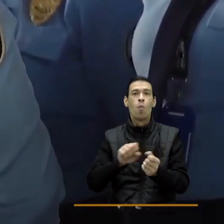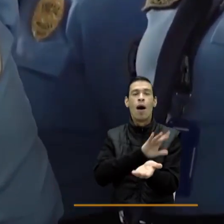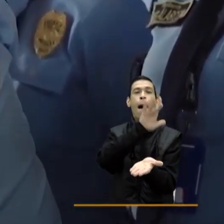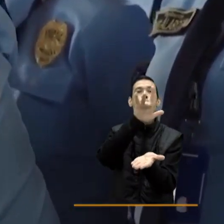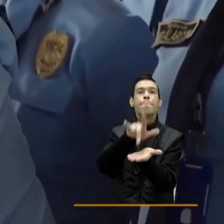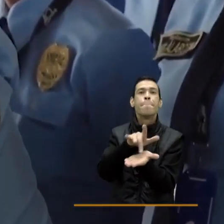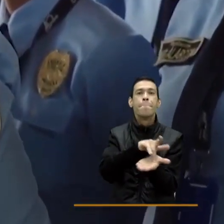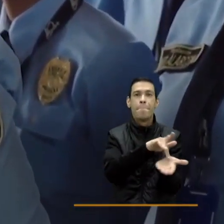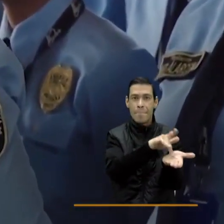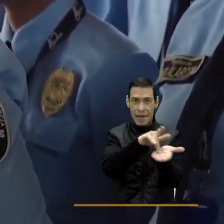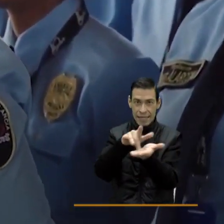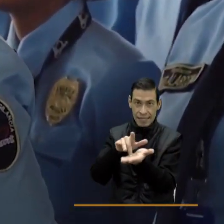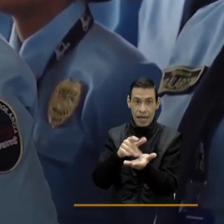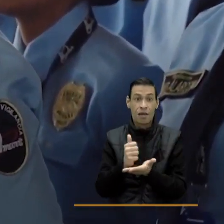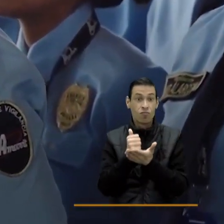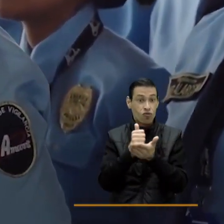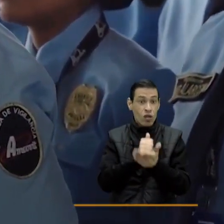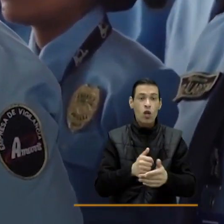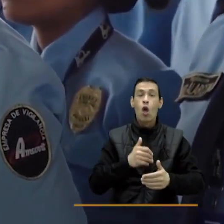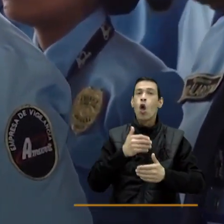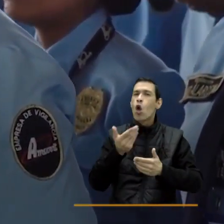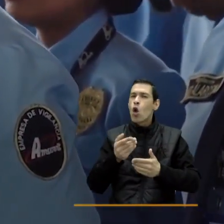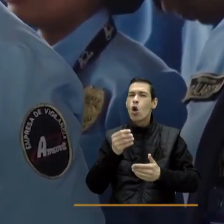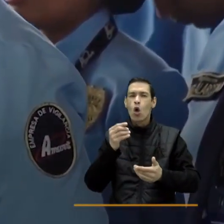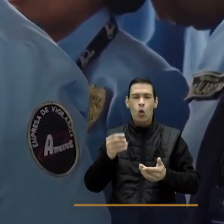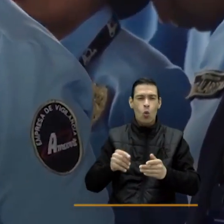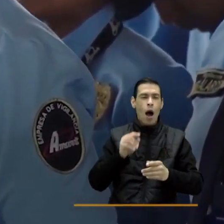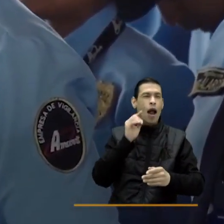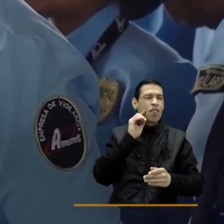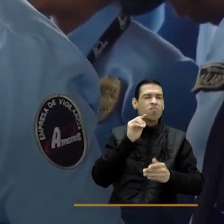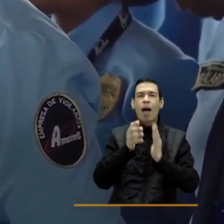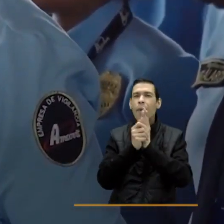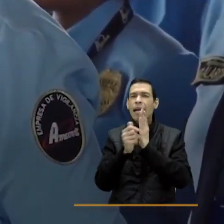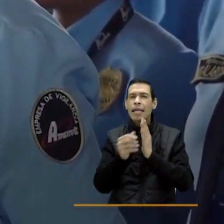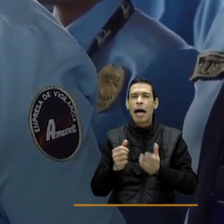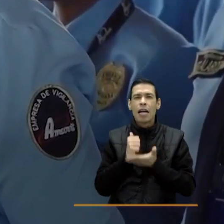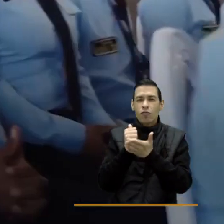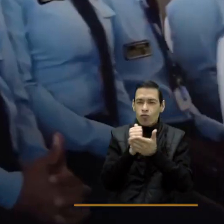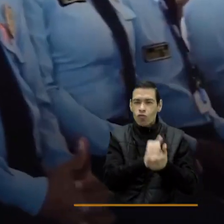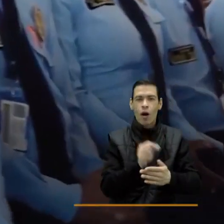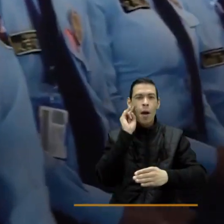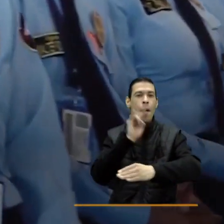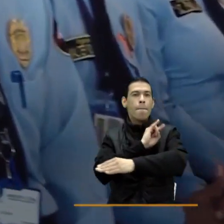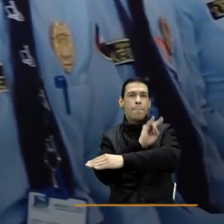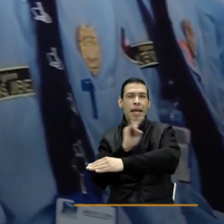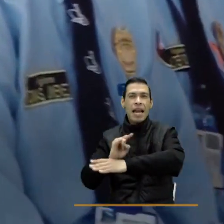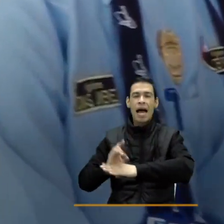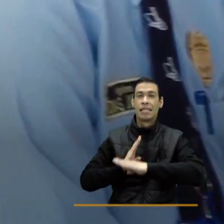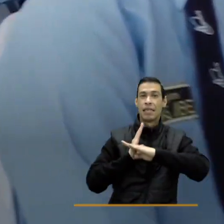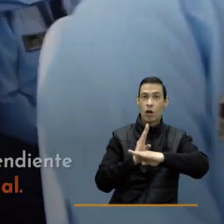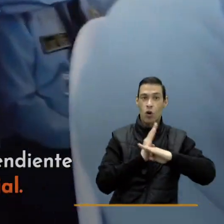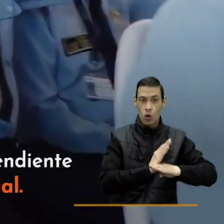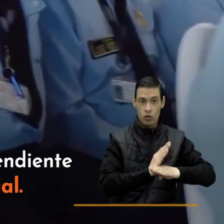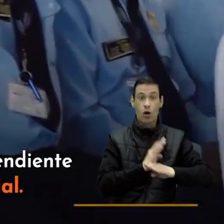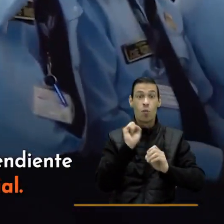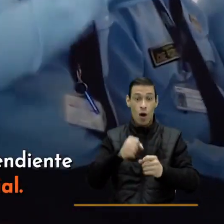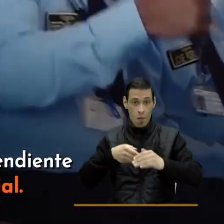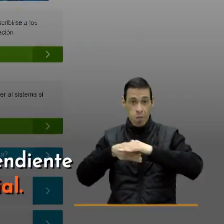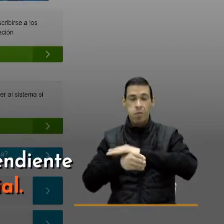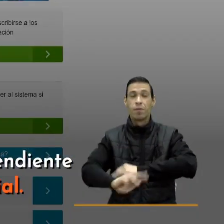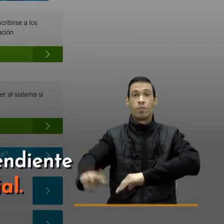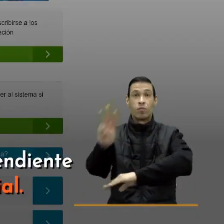presencial y te permitirá desarrollar habilidades como contribuir a la vigilancia y el control de la guardia. Conoce más en www